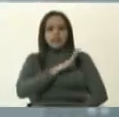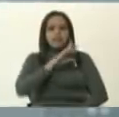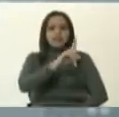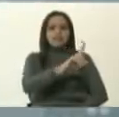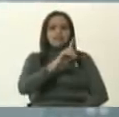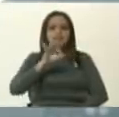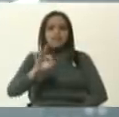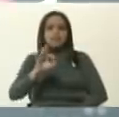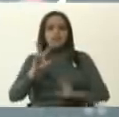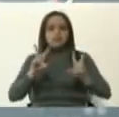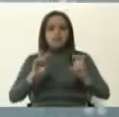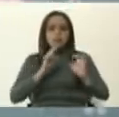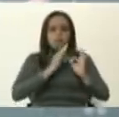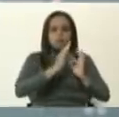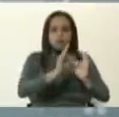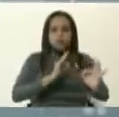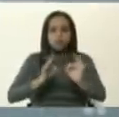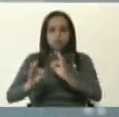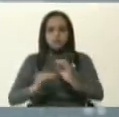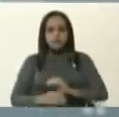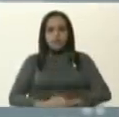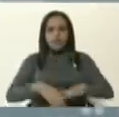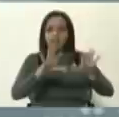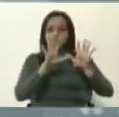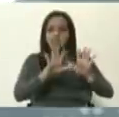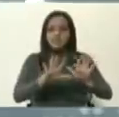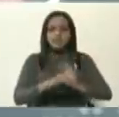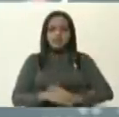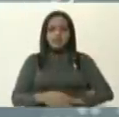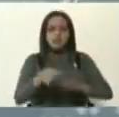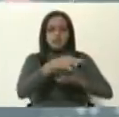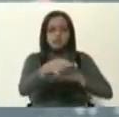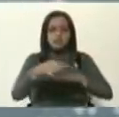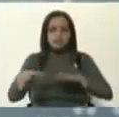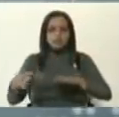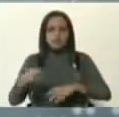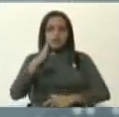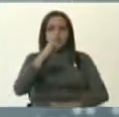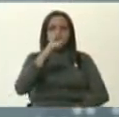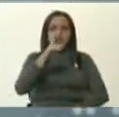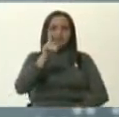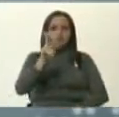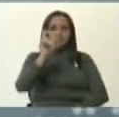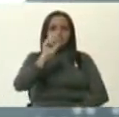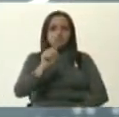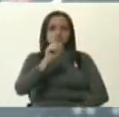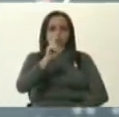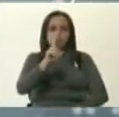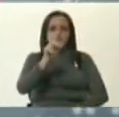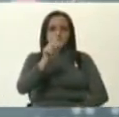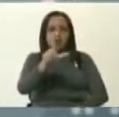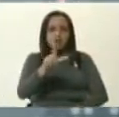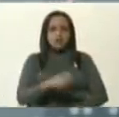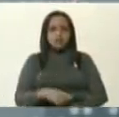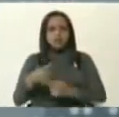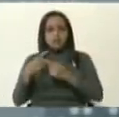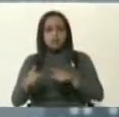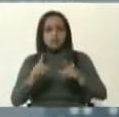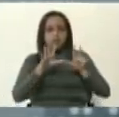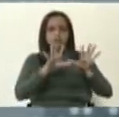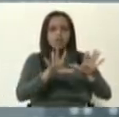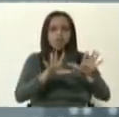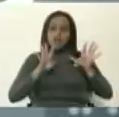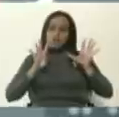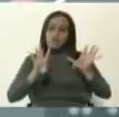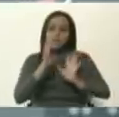nuevos casos, 10 de ellos es en el municipio de Bruzoán, en Chivacoa, y de estos 10 casos, 9 están